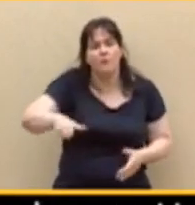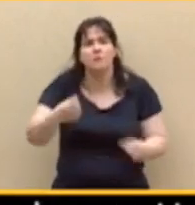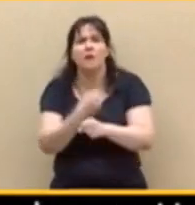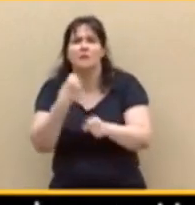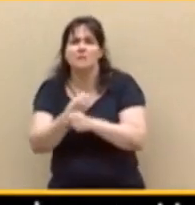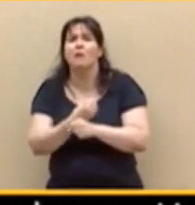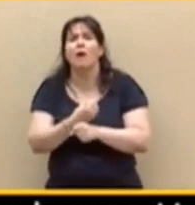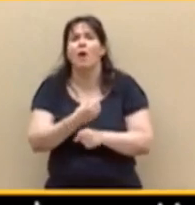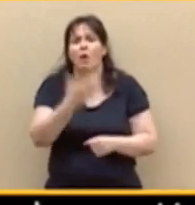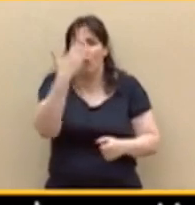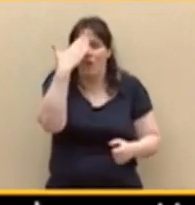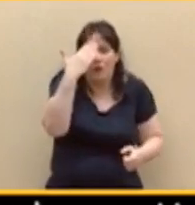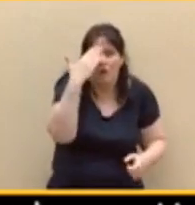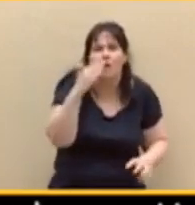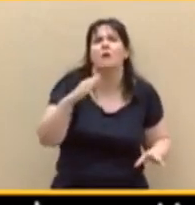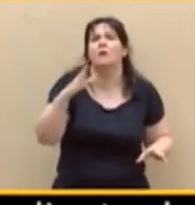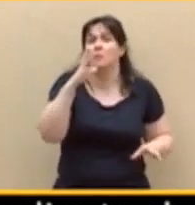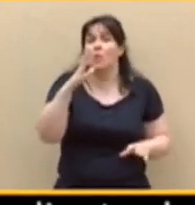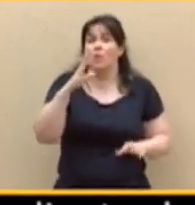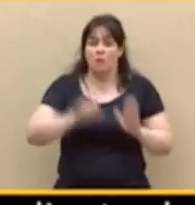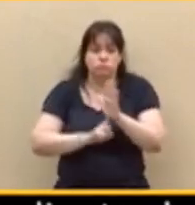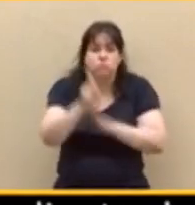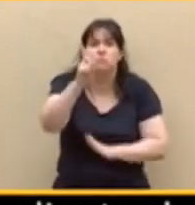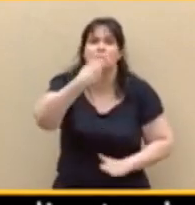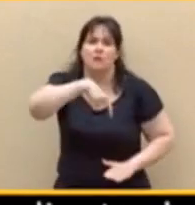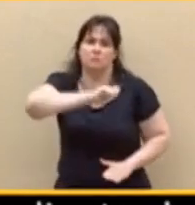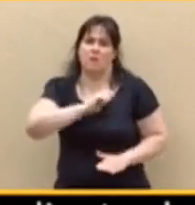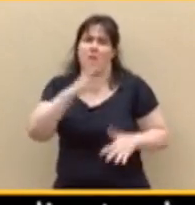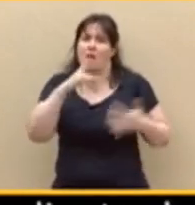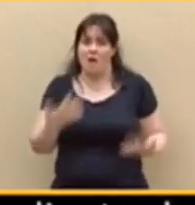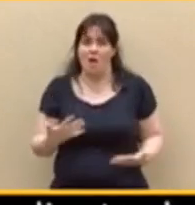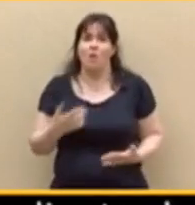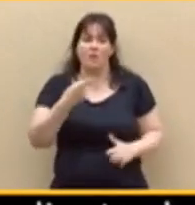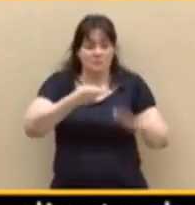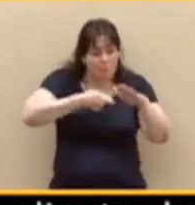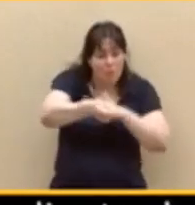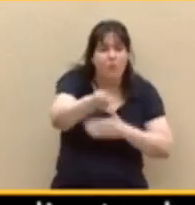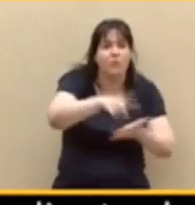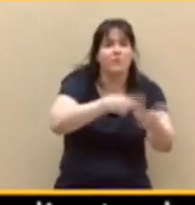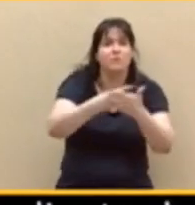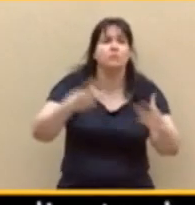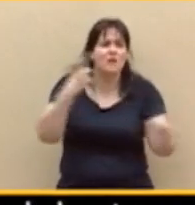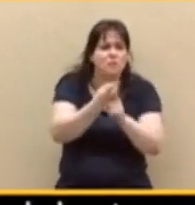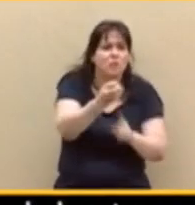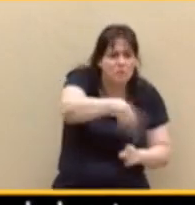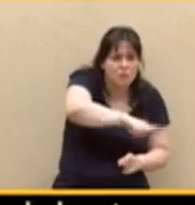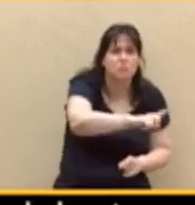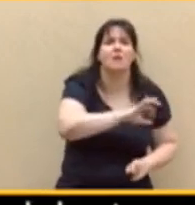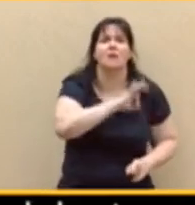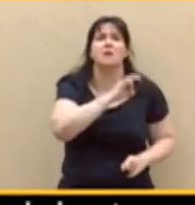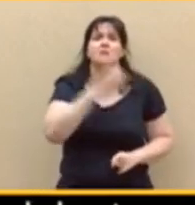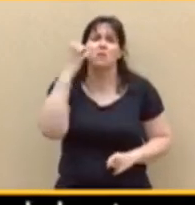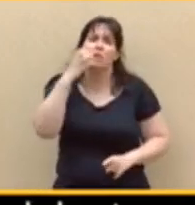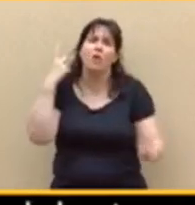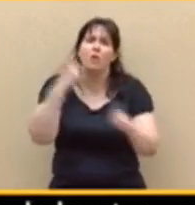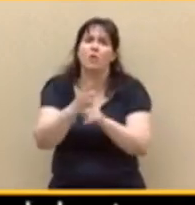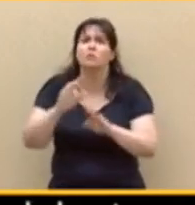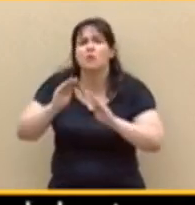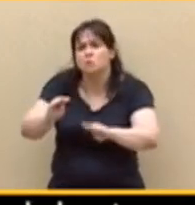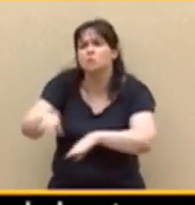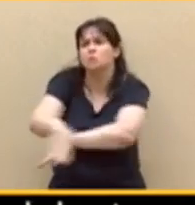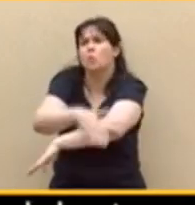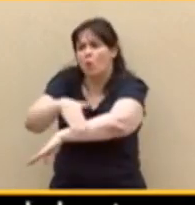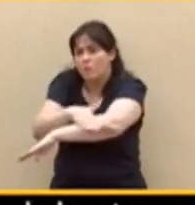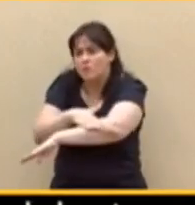que es la que está sacando este país adelante. Esta moción de censura es contra ustedes, señor Rajoy, es contra su gobierno y no contra